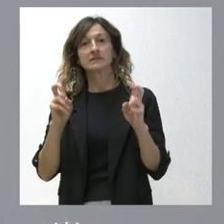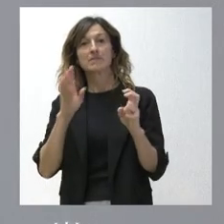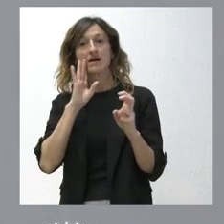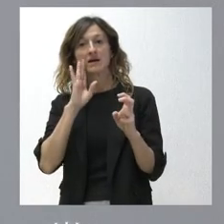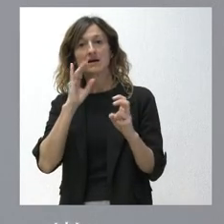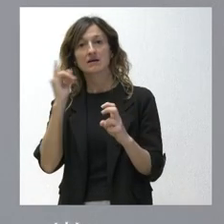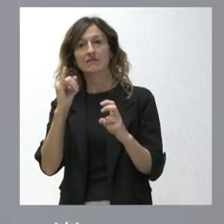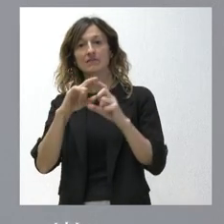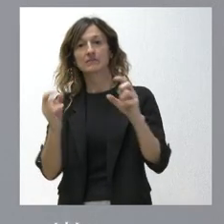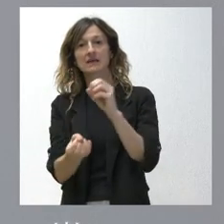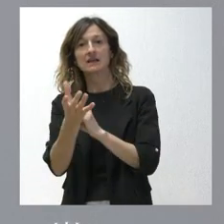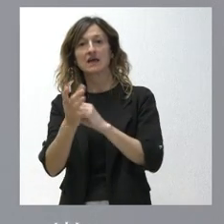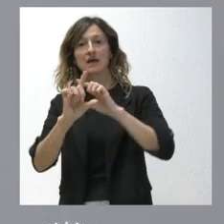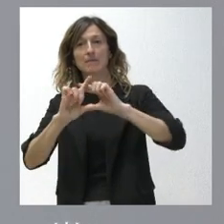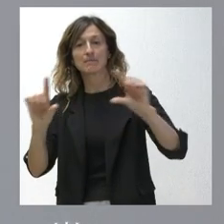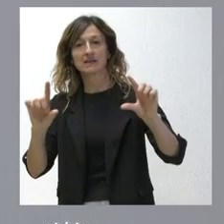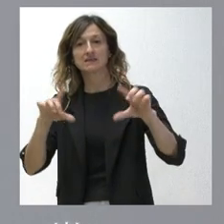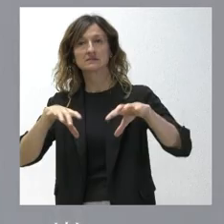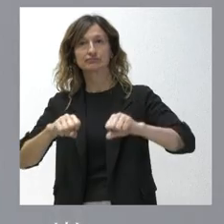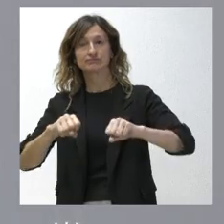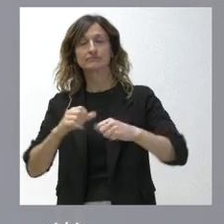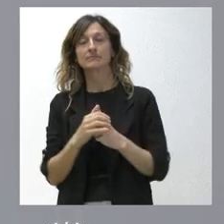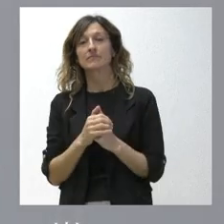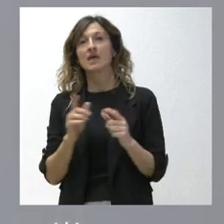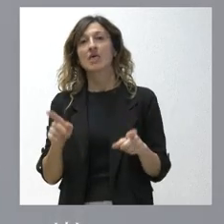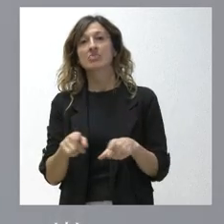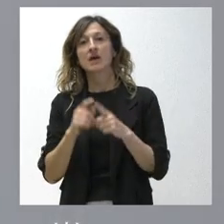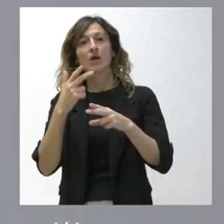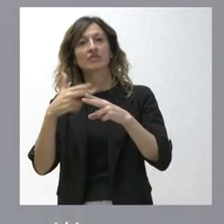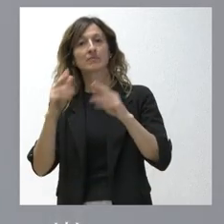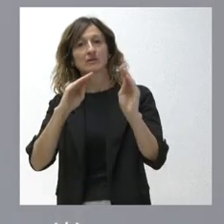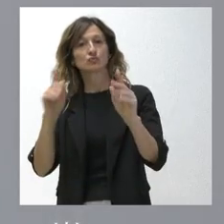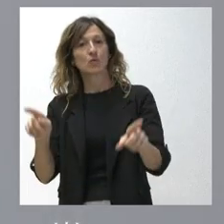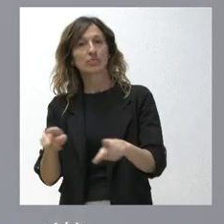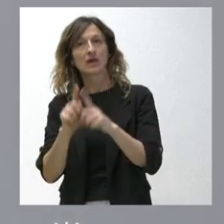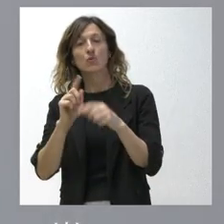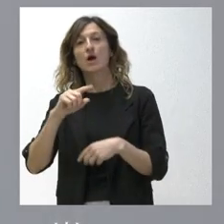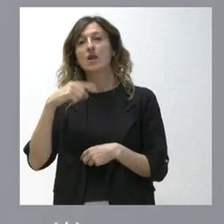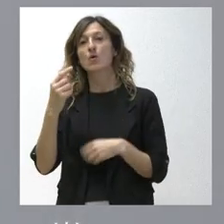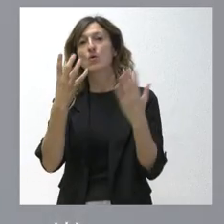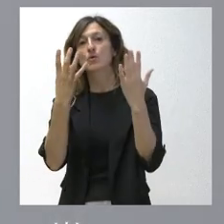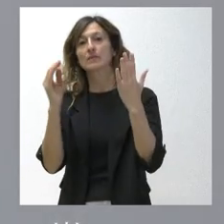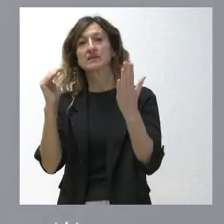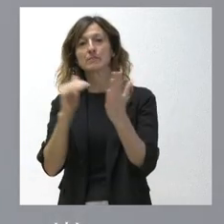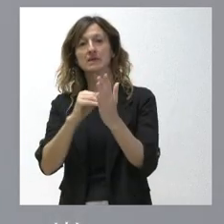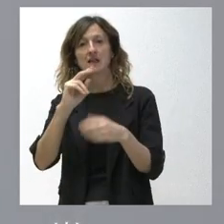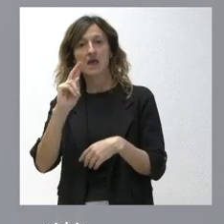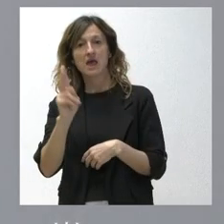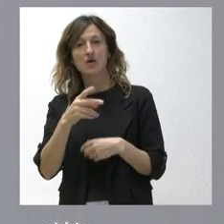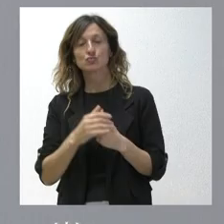emprendedores, para la creación de empresas, sea cual sea su actividad, y luego 90.000 euros